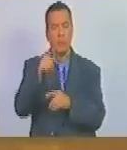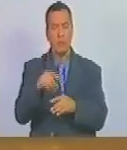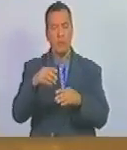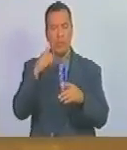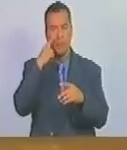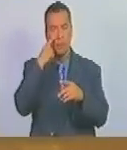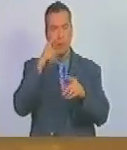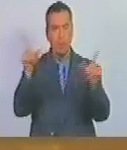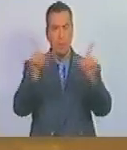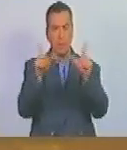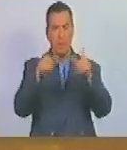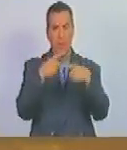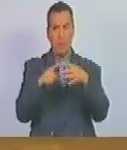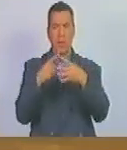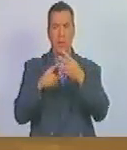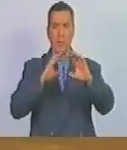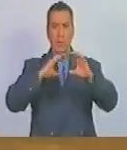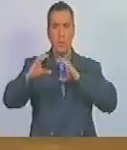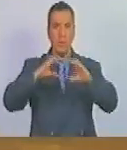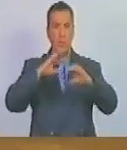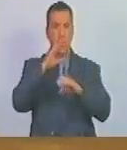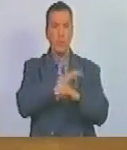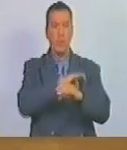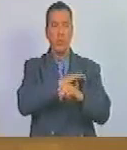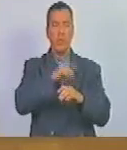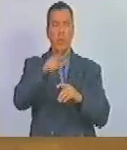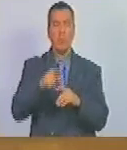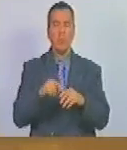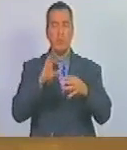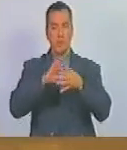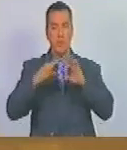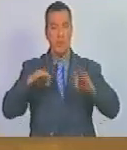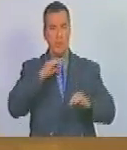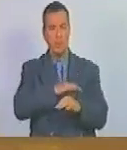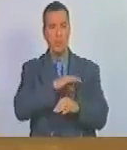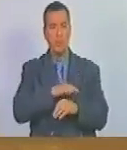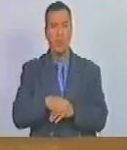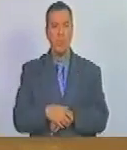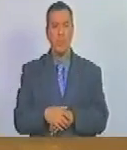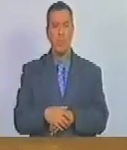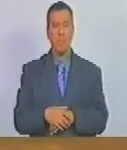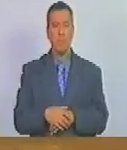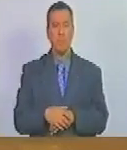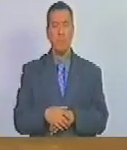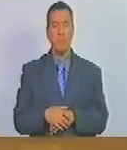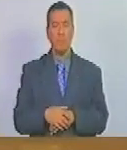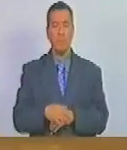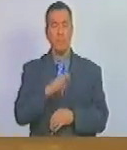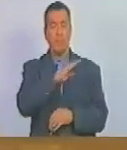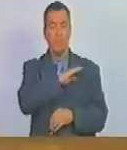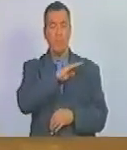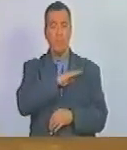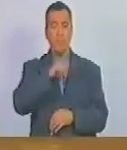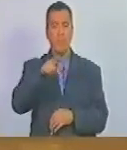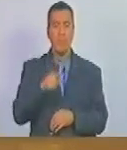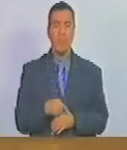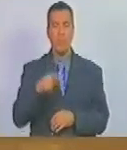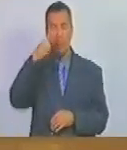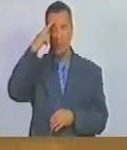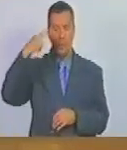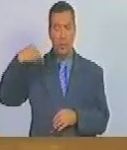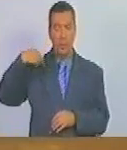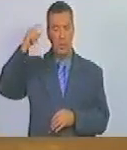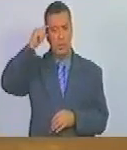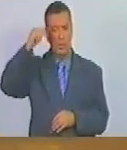a través de los diversos medios de comunicación y redes sociales. Para mí es un honor